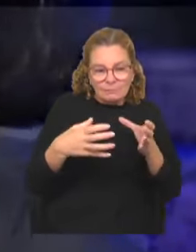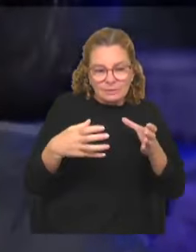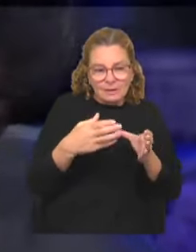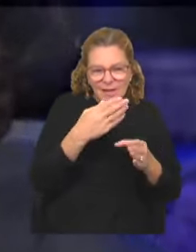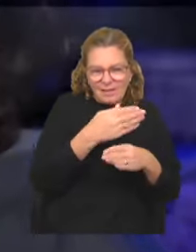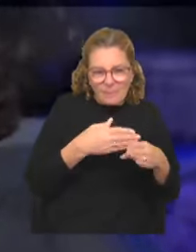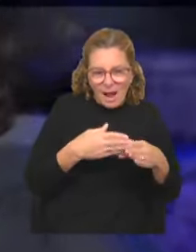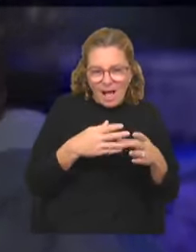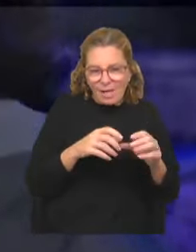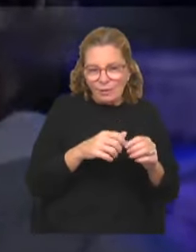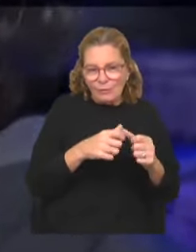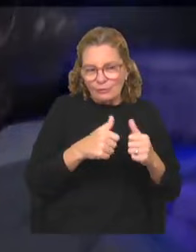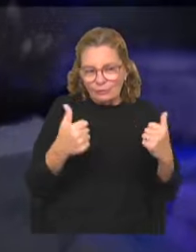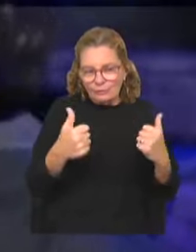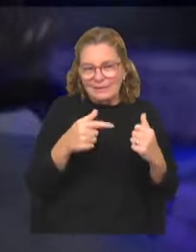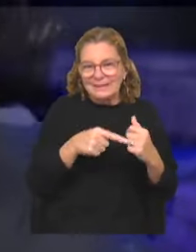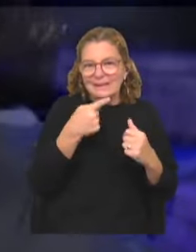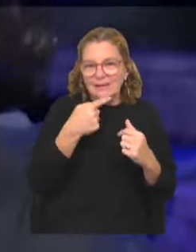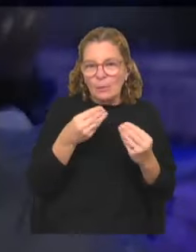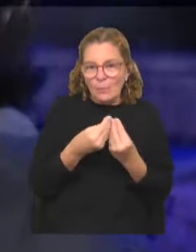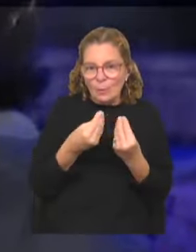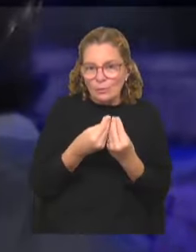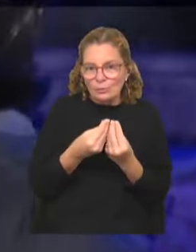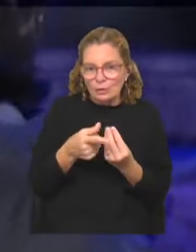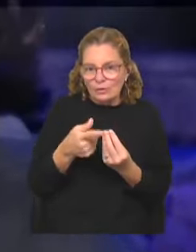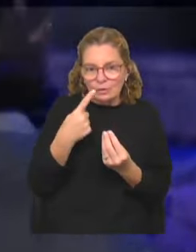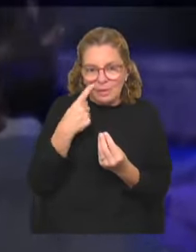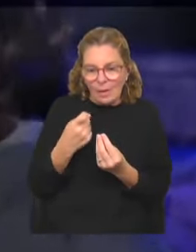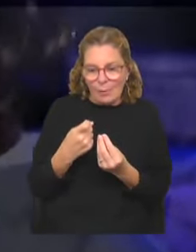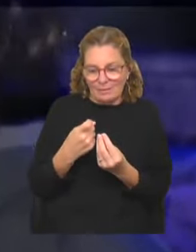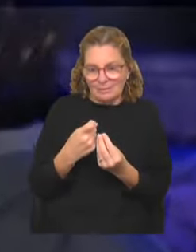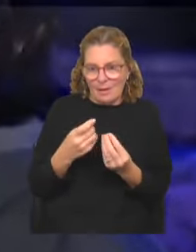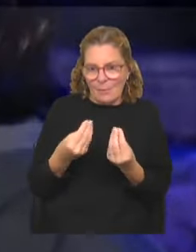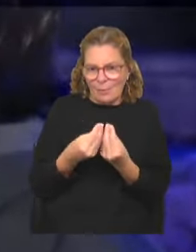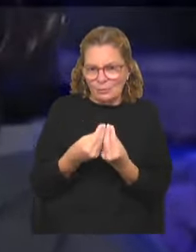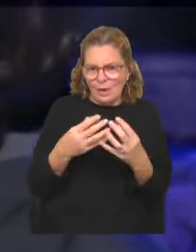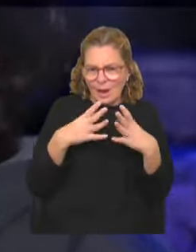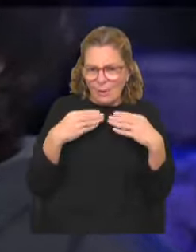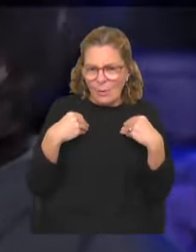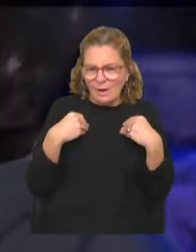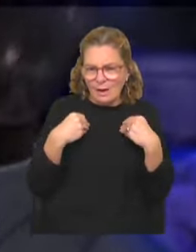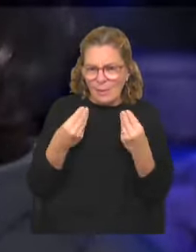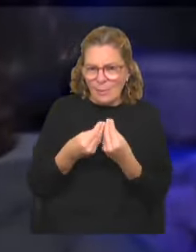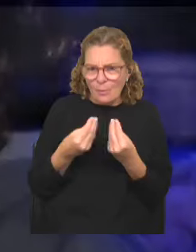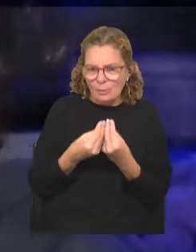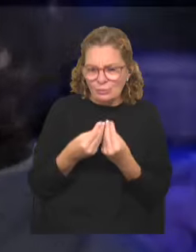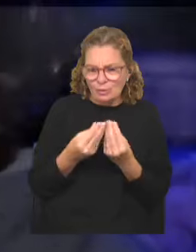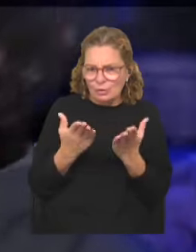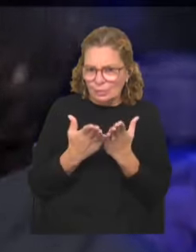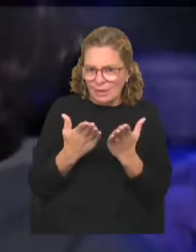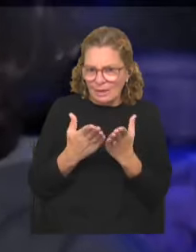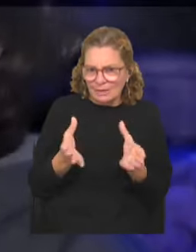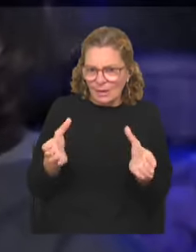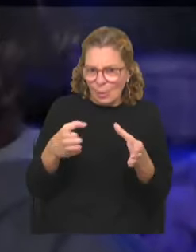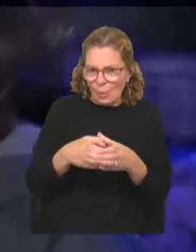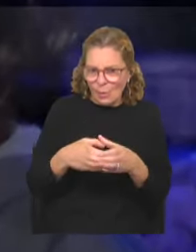Y justamente la superpoblación es una señal de ello. Hay escuelas con mucha superpoblación, con muchos